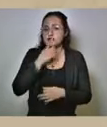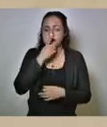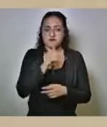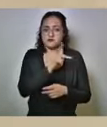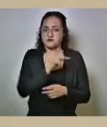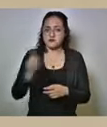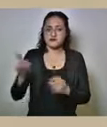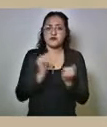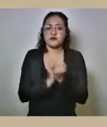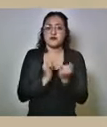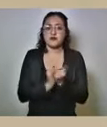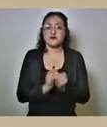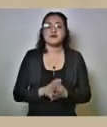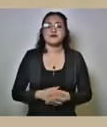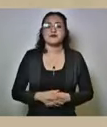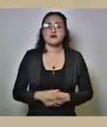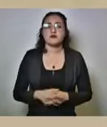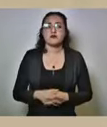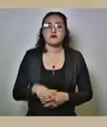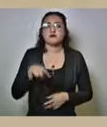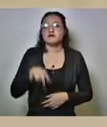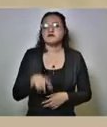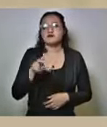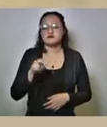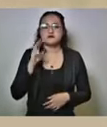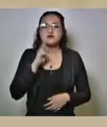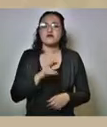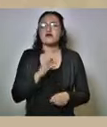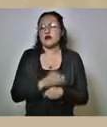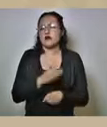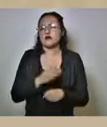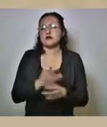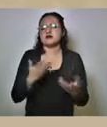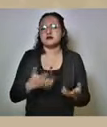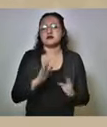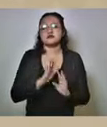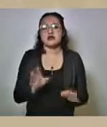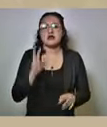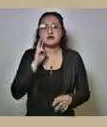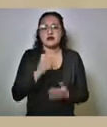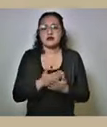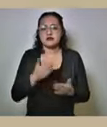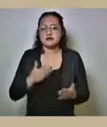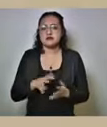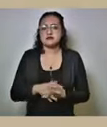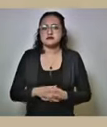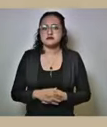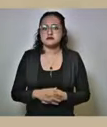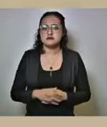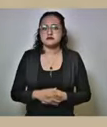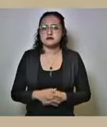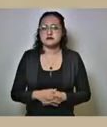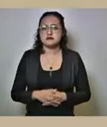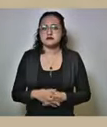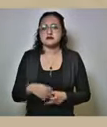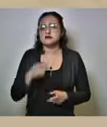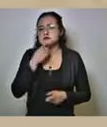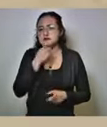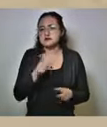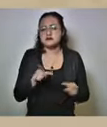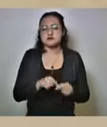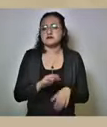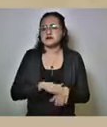de todos lo que no se ha visto hoy que ya se vea es lo que te puedo decir